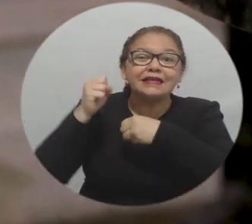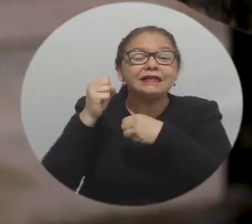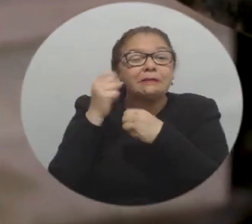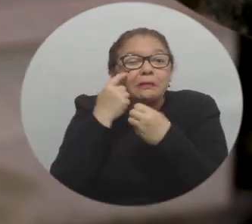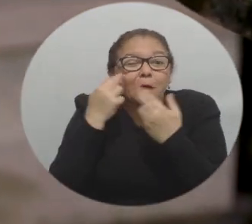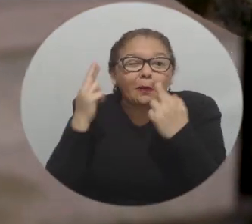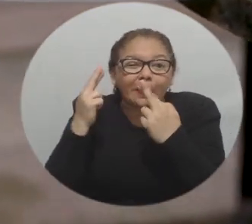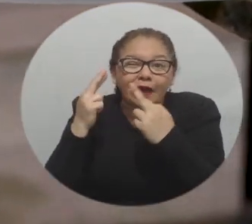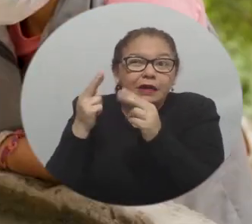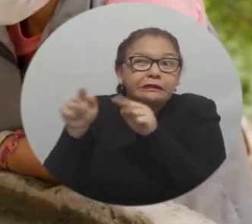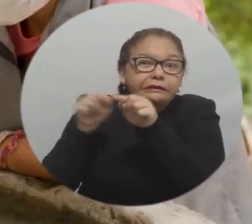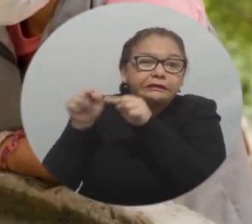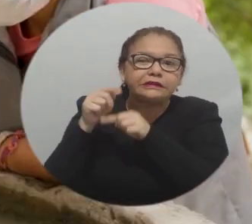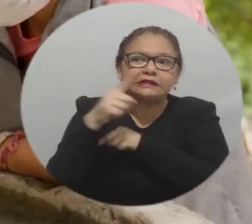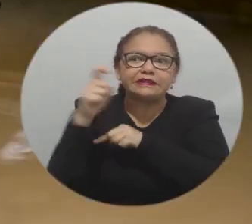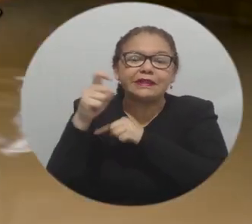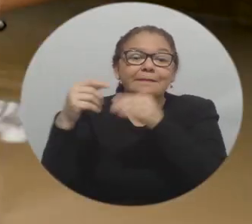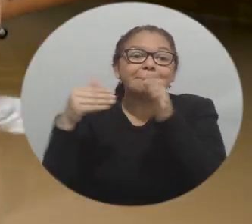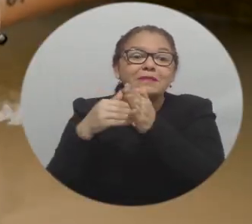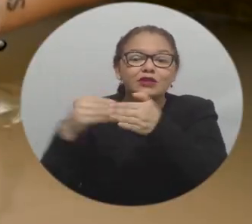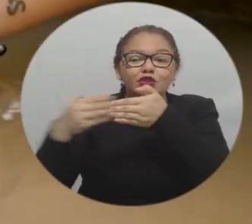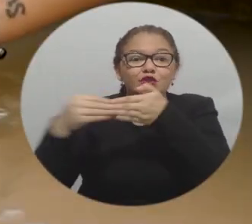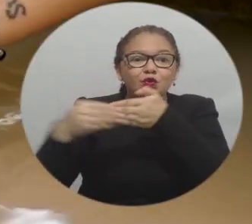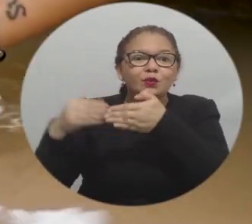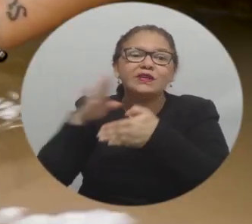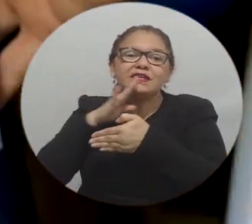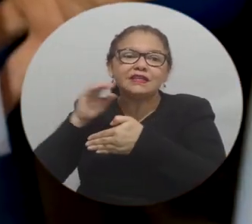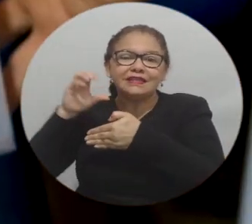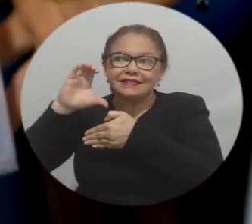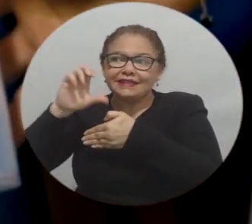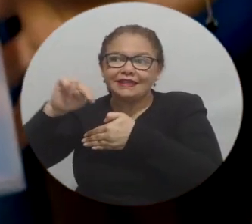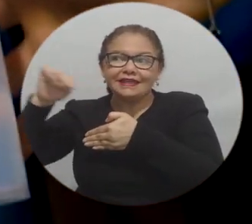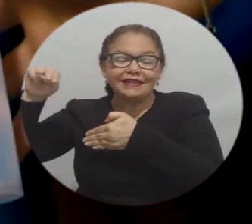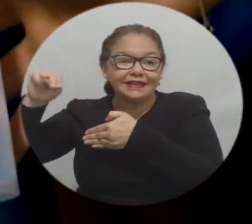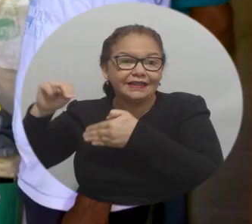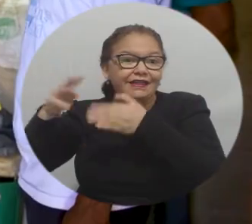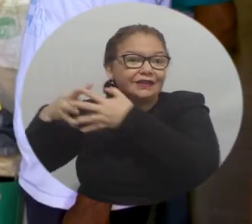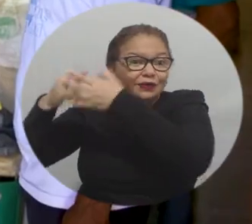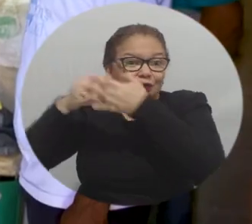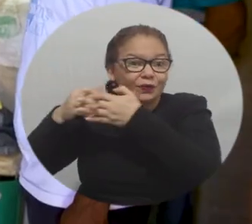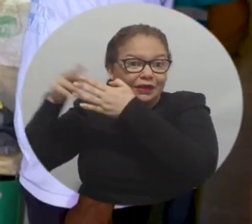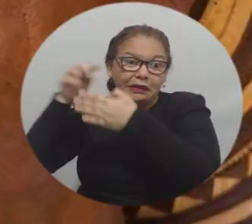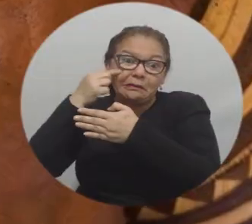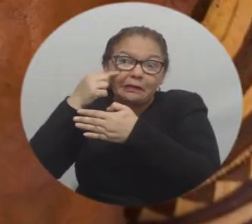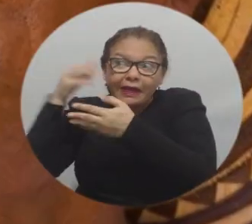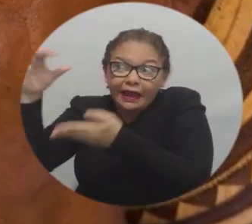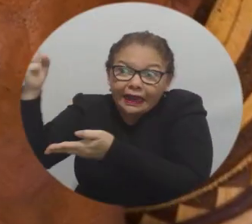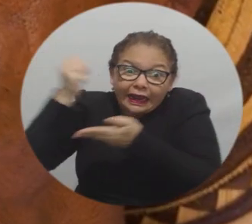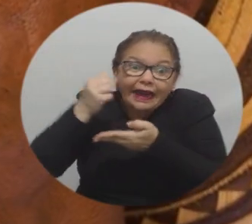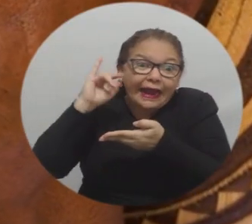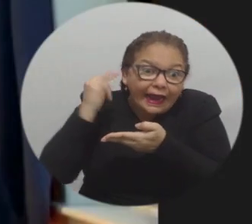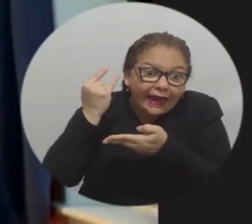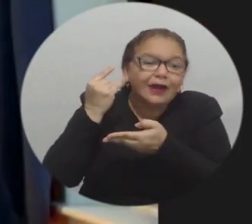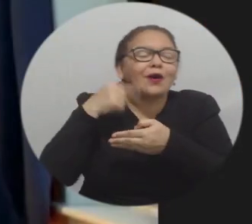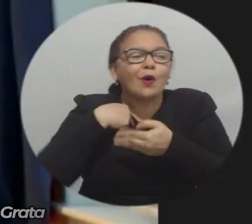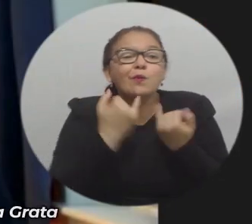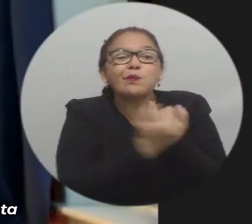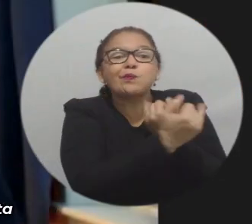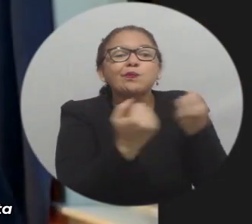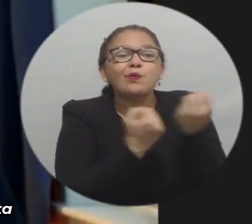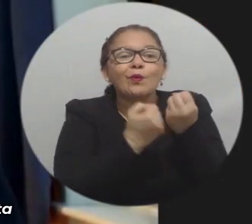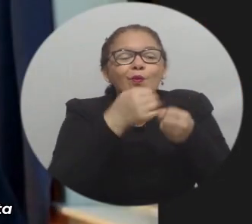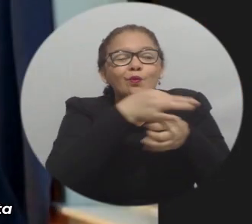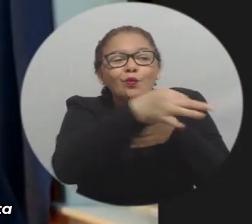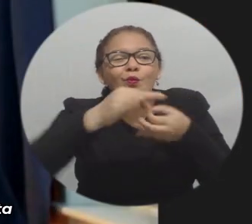el canal estadounidense CNN y así seguir trabajando en el desarrollo sostenible de las comunidades rurales del país. Nuestro gran sueño es